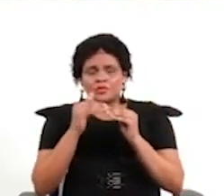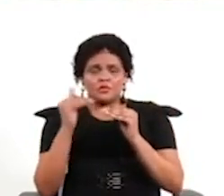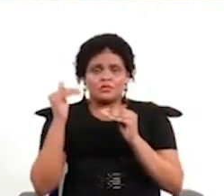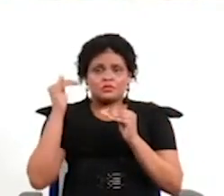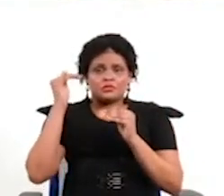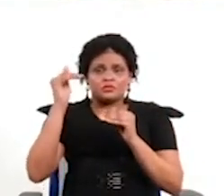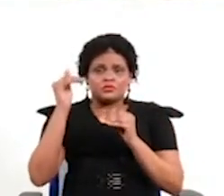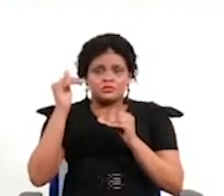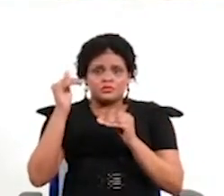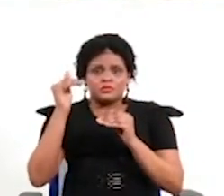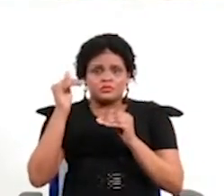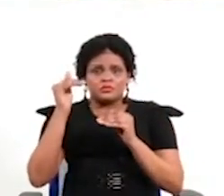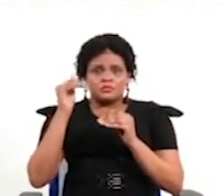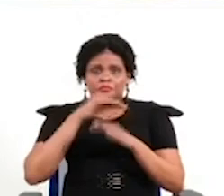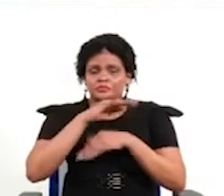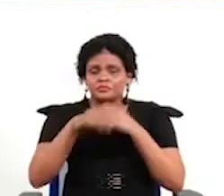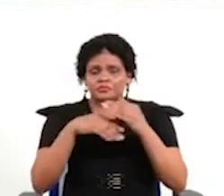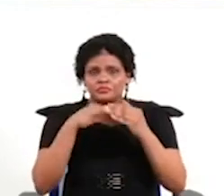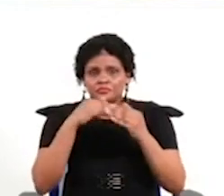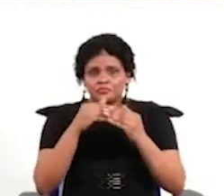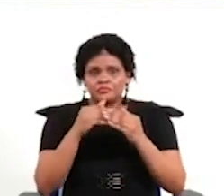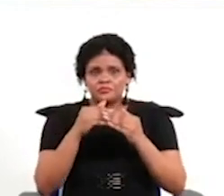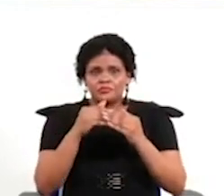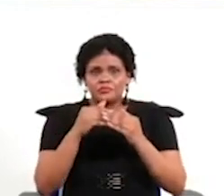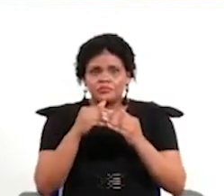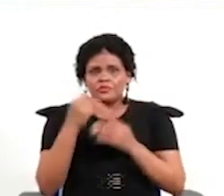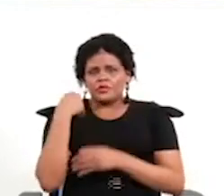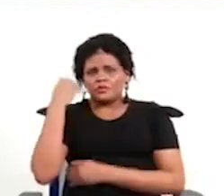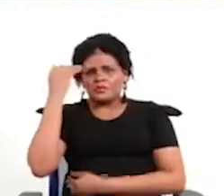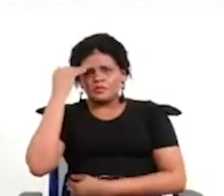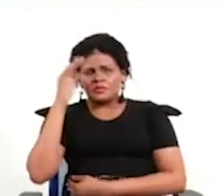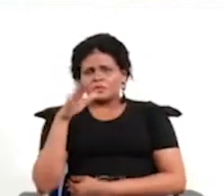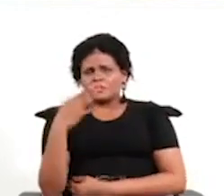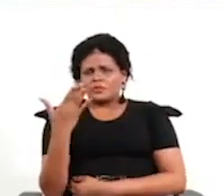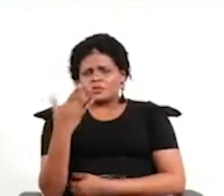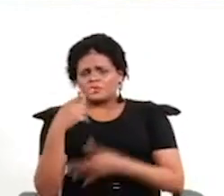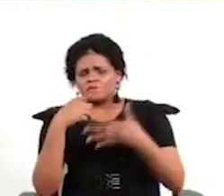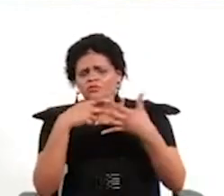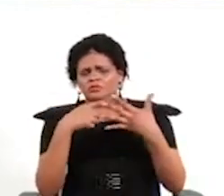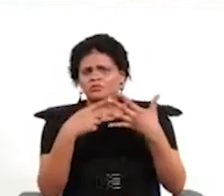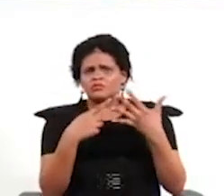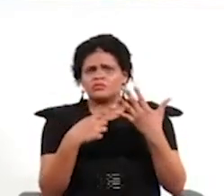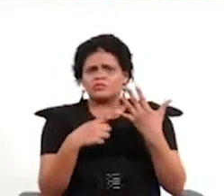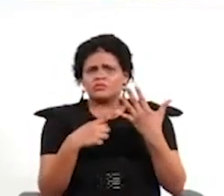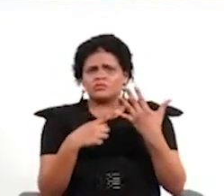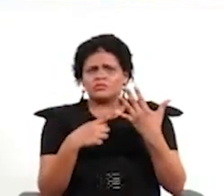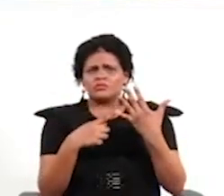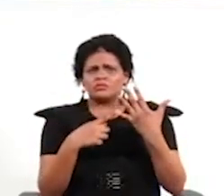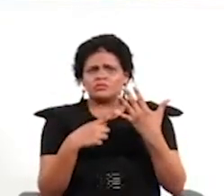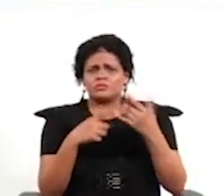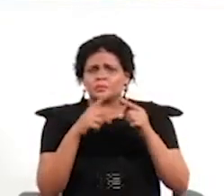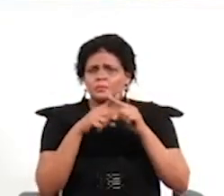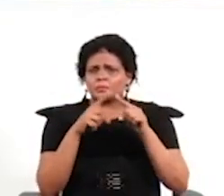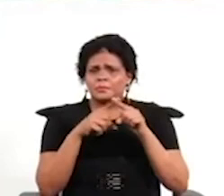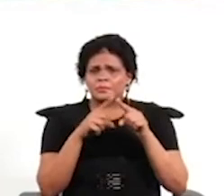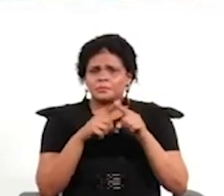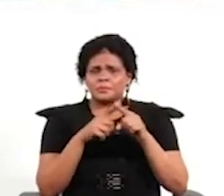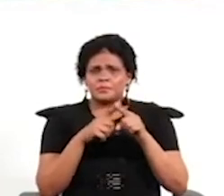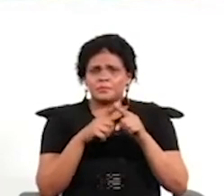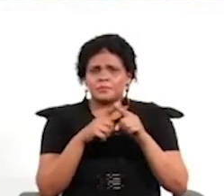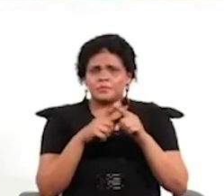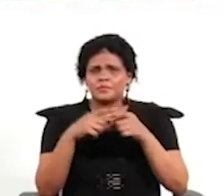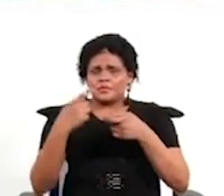artículo que sería absolutamente delirante se puede establecer este tipo de procedimientos y ahí es como que de vuelta en ese modelo